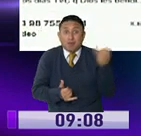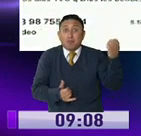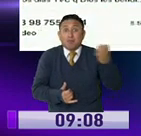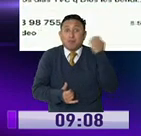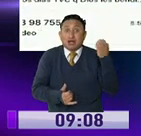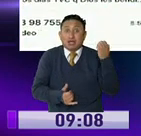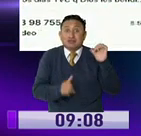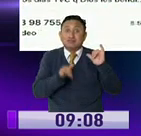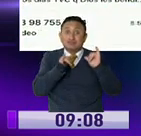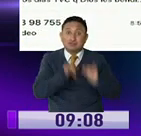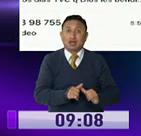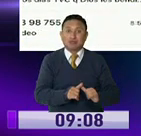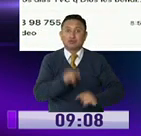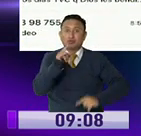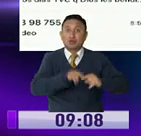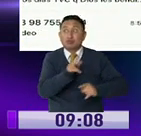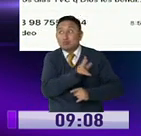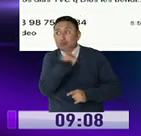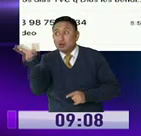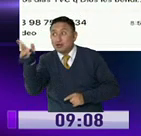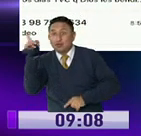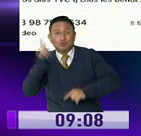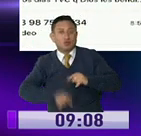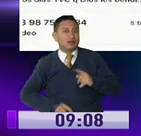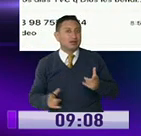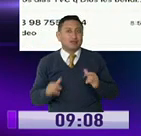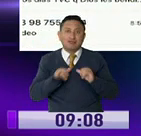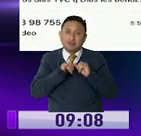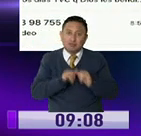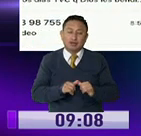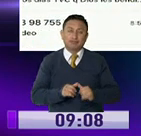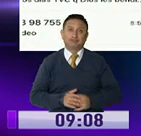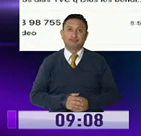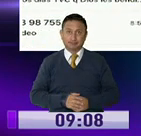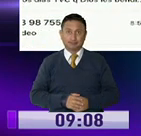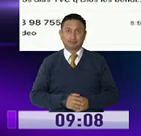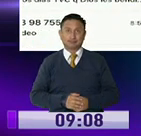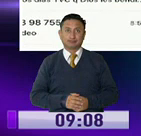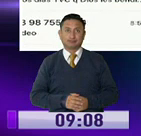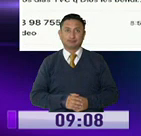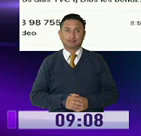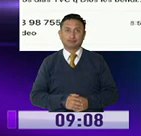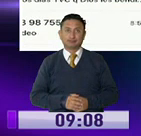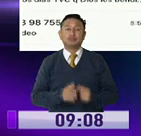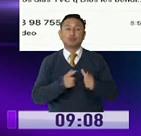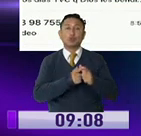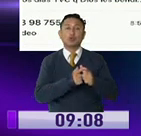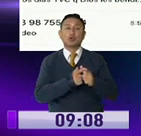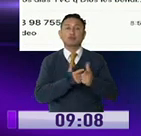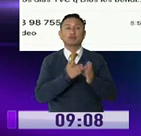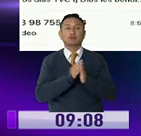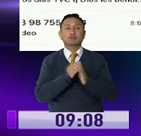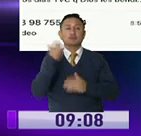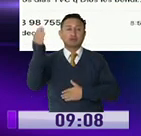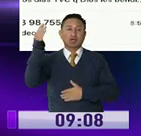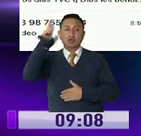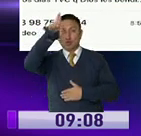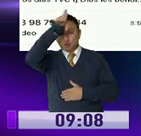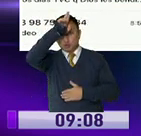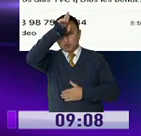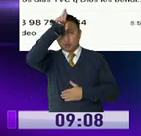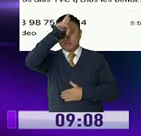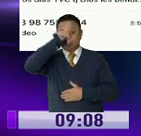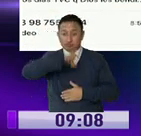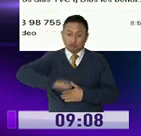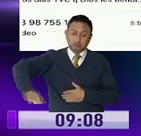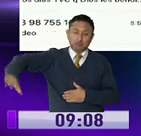emergencia y no puede movilizarse, no puede salir de la provincia en la que se encuentre. Un llamado urgente al señor alcalde de Rumiñahue, no existe control en los sectores